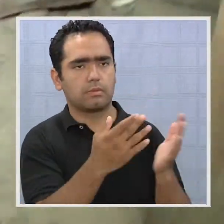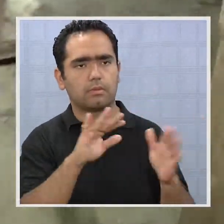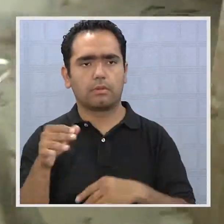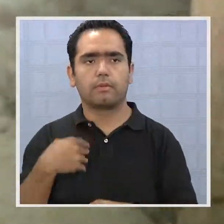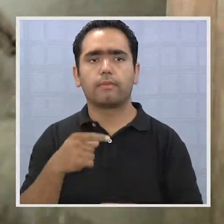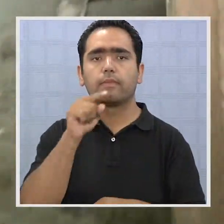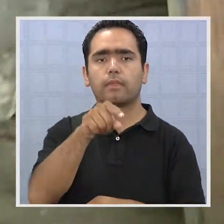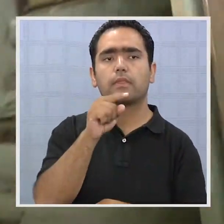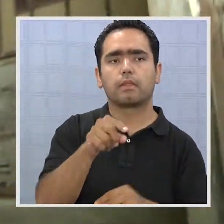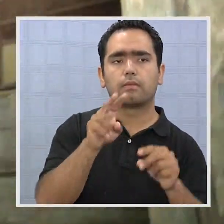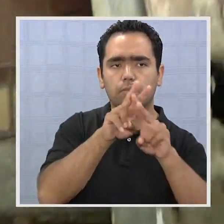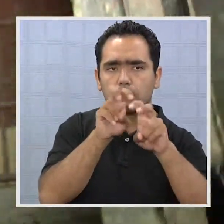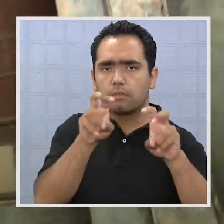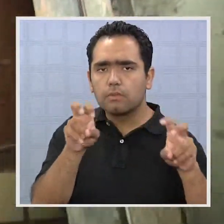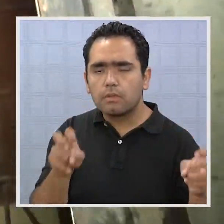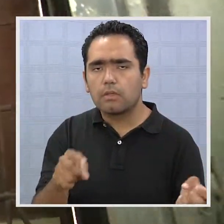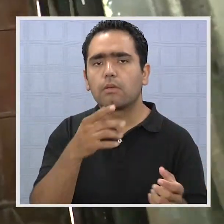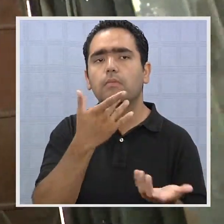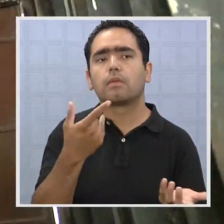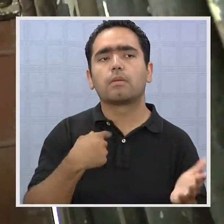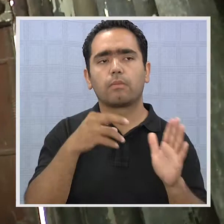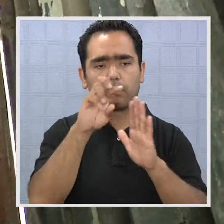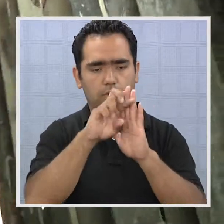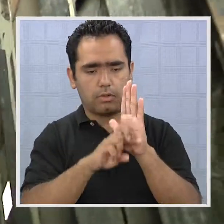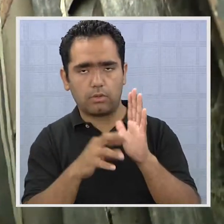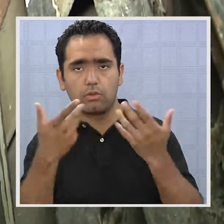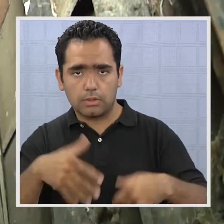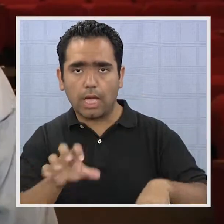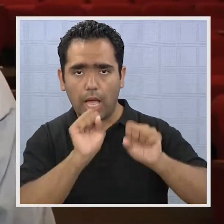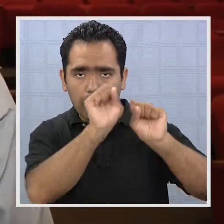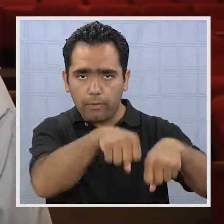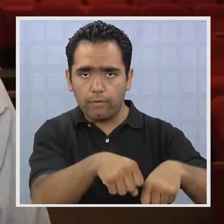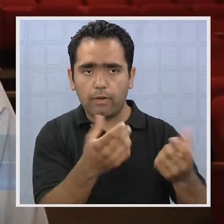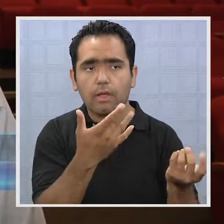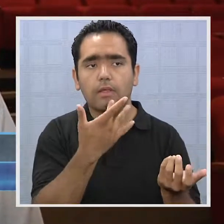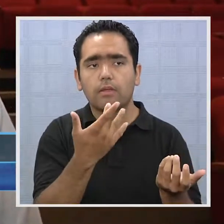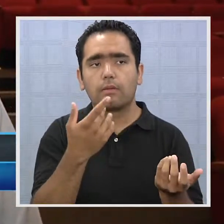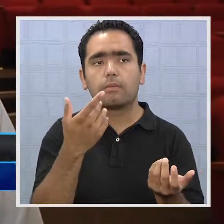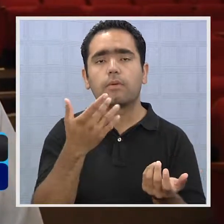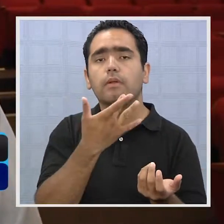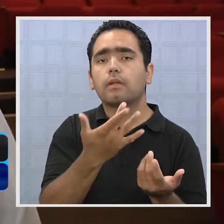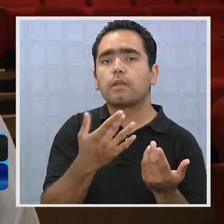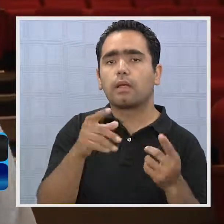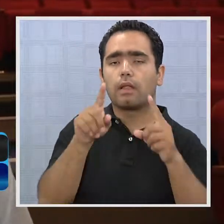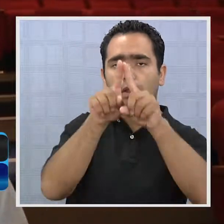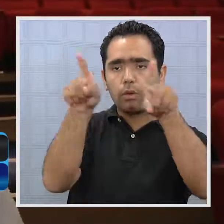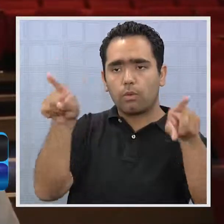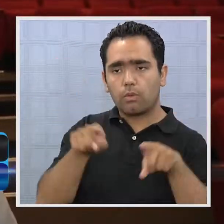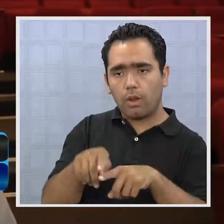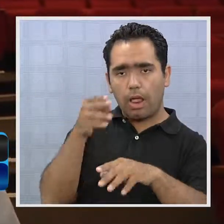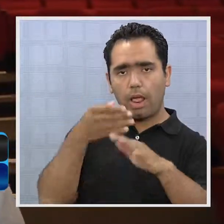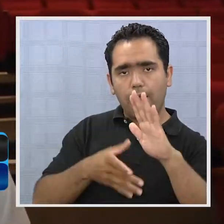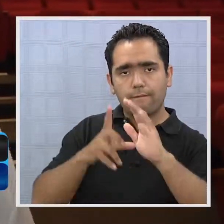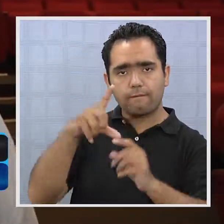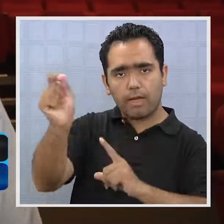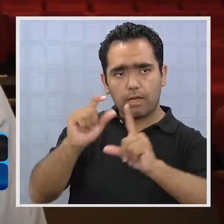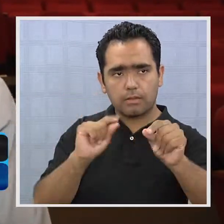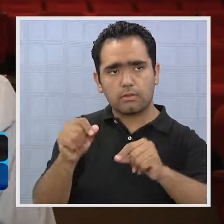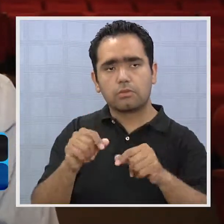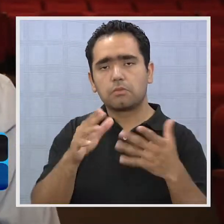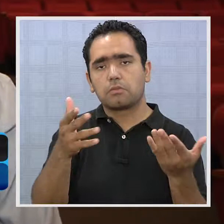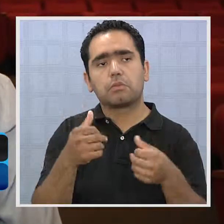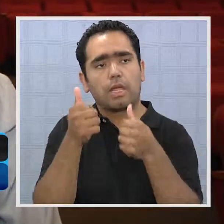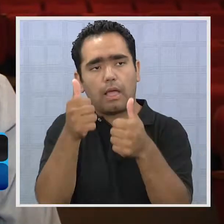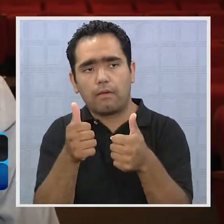verificar eso, a pesar de que el proyecto está aprobado, porque la vía de evacuación que tiene en el acceso